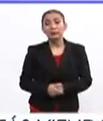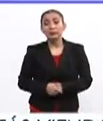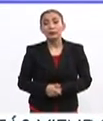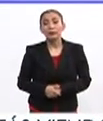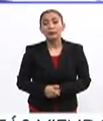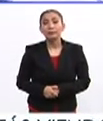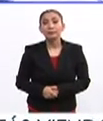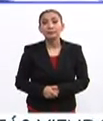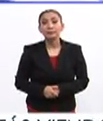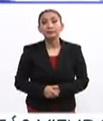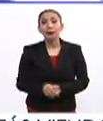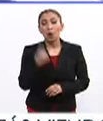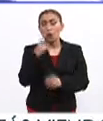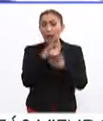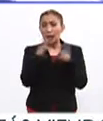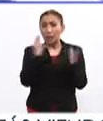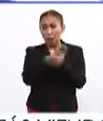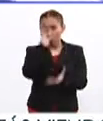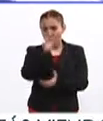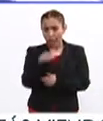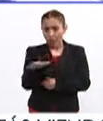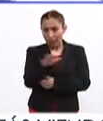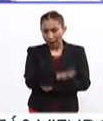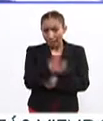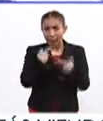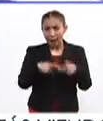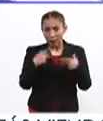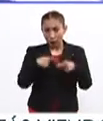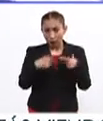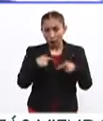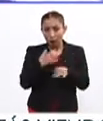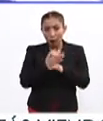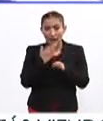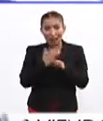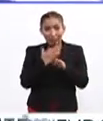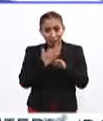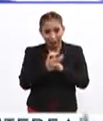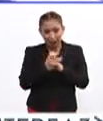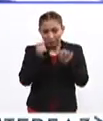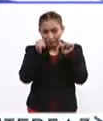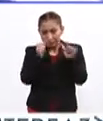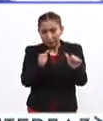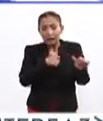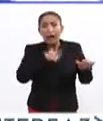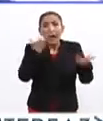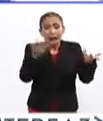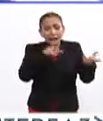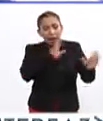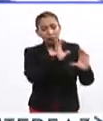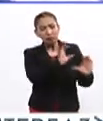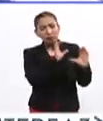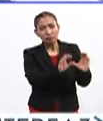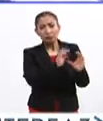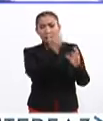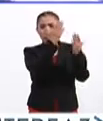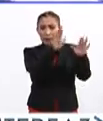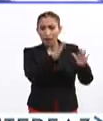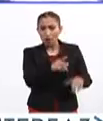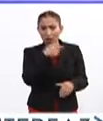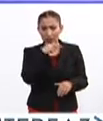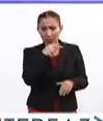Efectivamente, una gran mayoría de las personas que en este momento están dedicadas a las plantaciones de árboles de Navidad